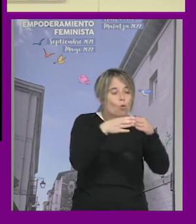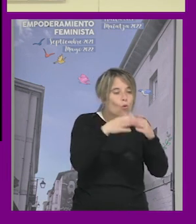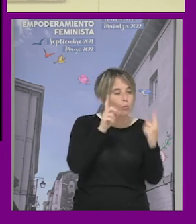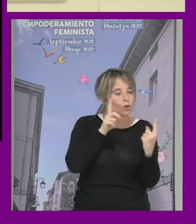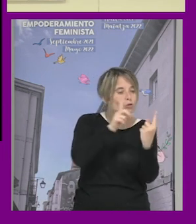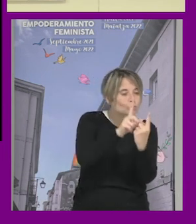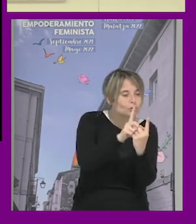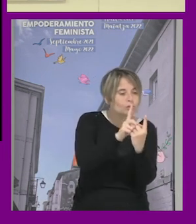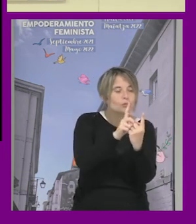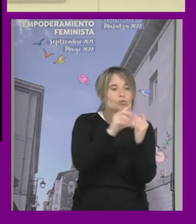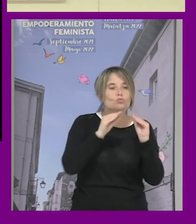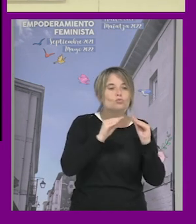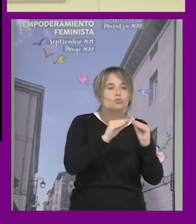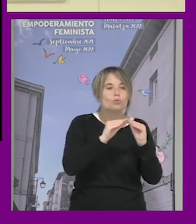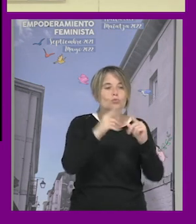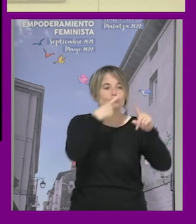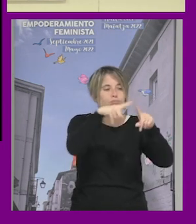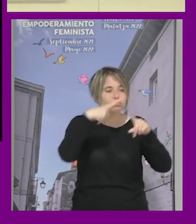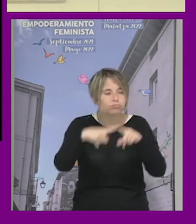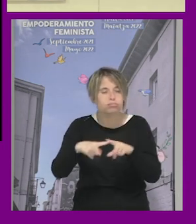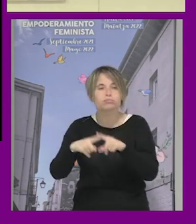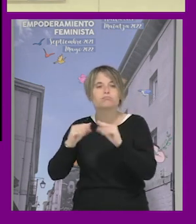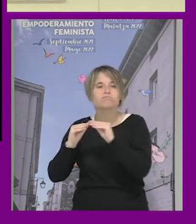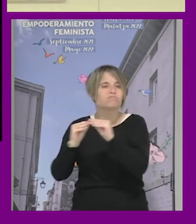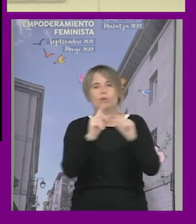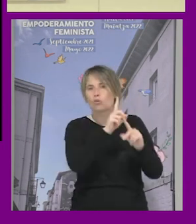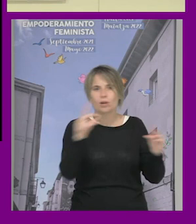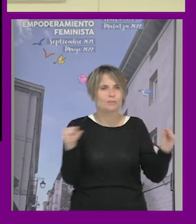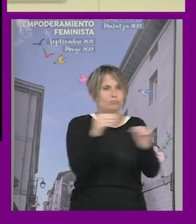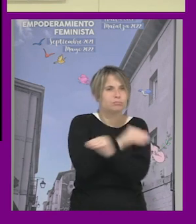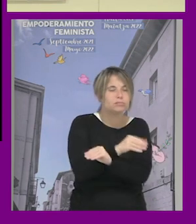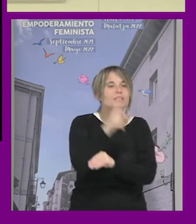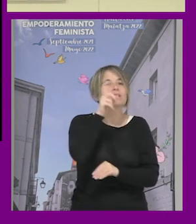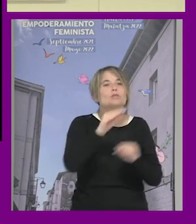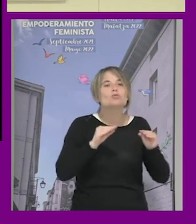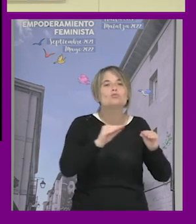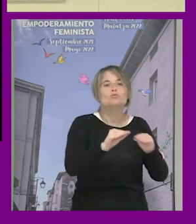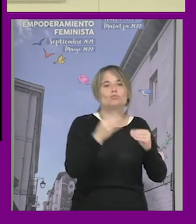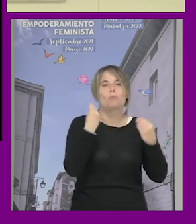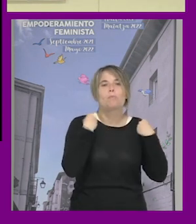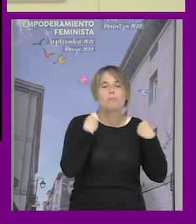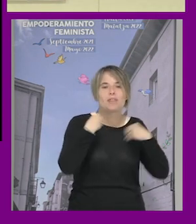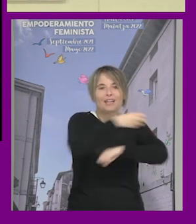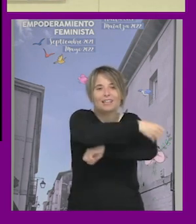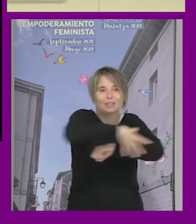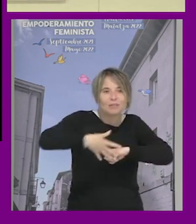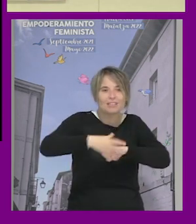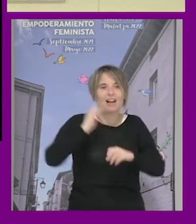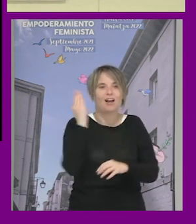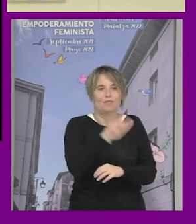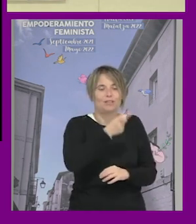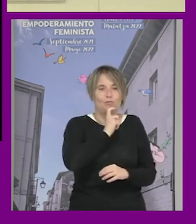tu heterogeneidad y desde los elementos que están cruzando sus vidas y que les dan diferentes posibilidades